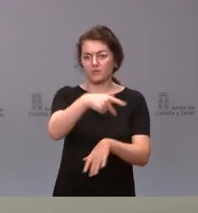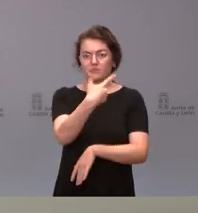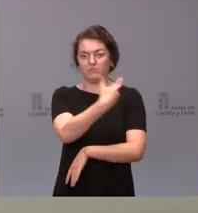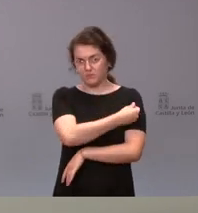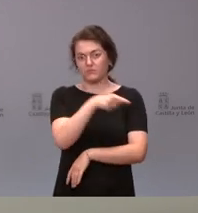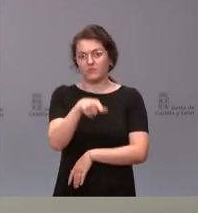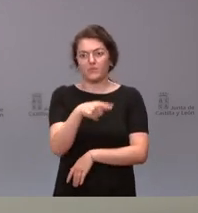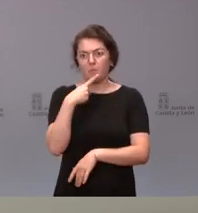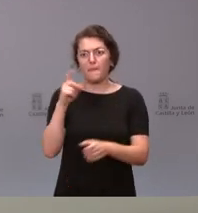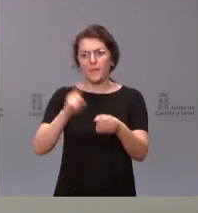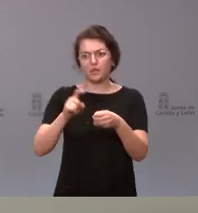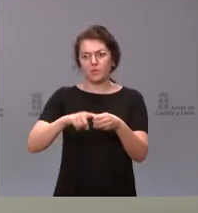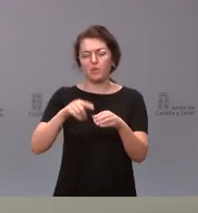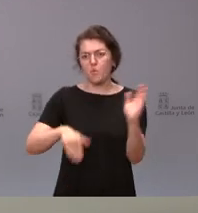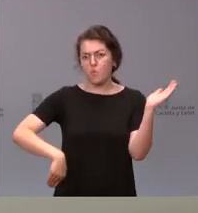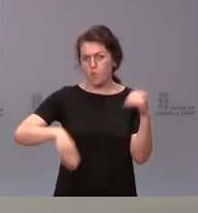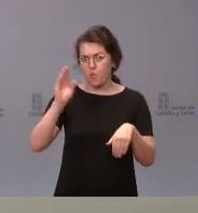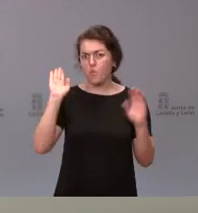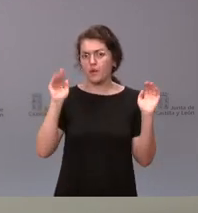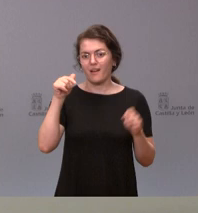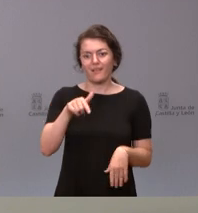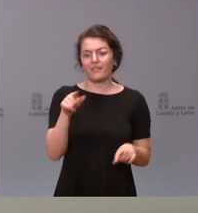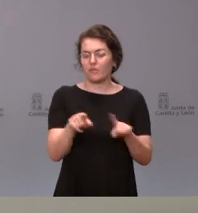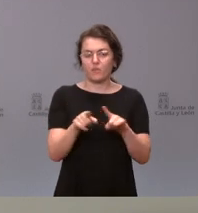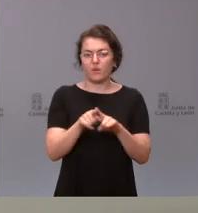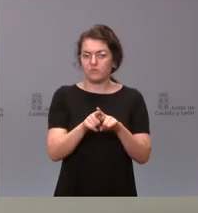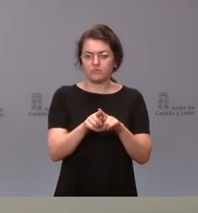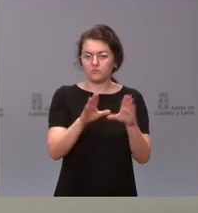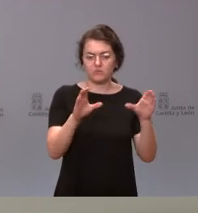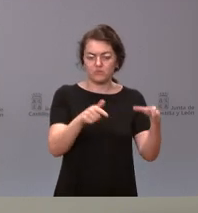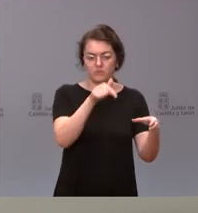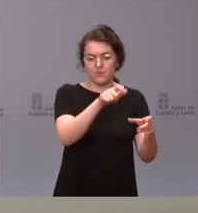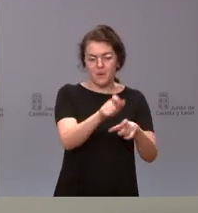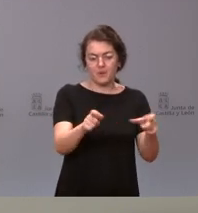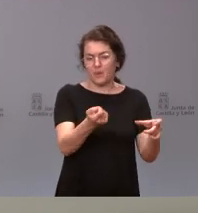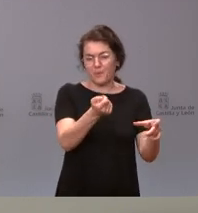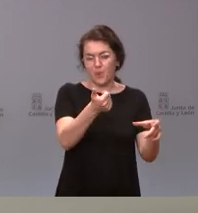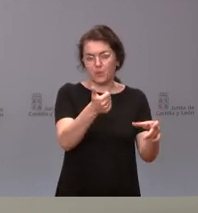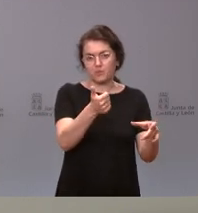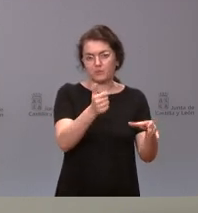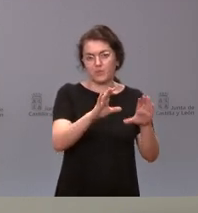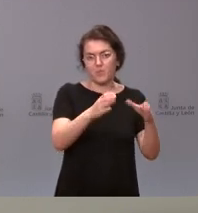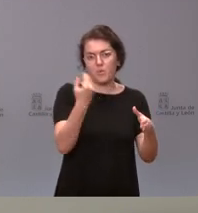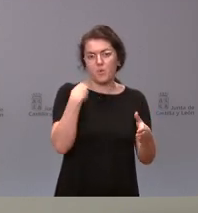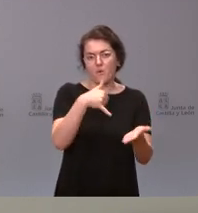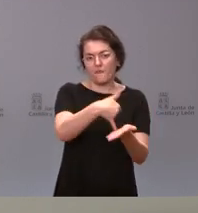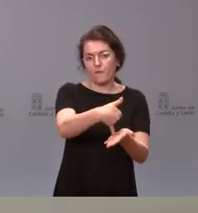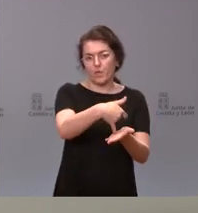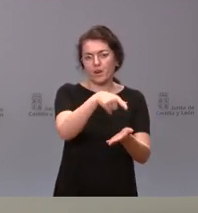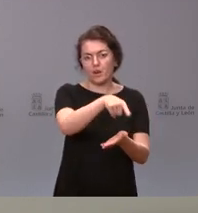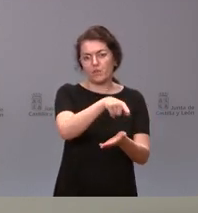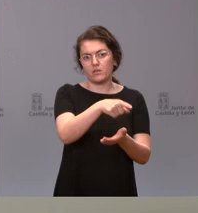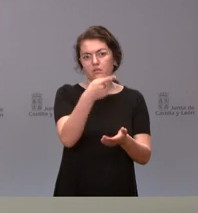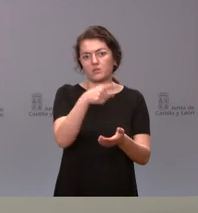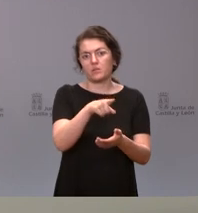fue muy alto. Aquí nos estamos dirigiendo a un número muy limitado de personas, de colectivos vulnerables. Y, en algunos casos, específicamente, como es